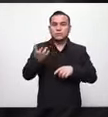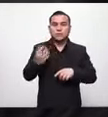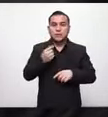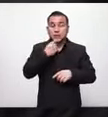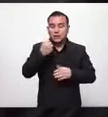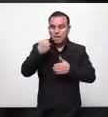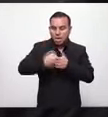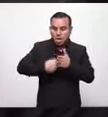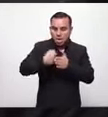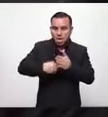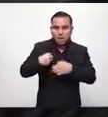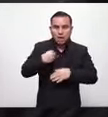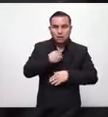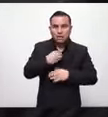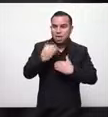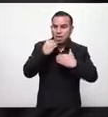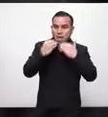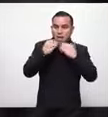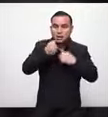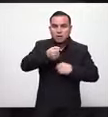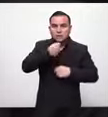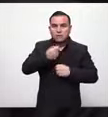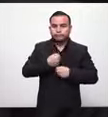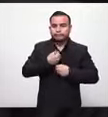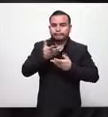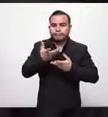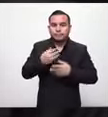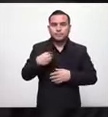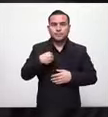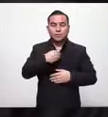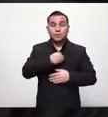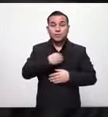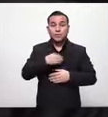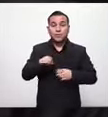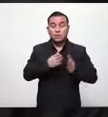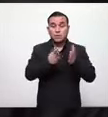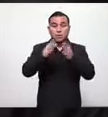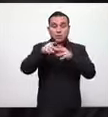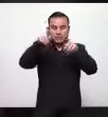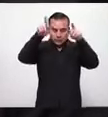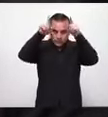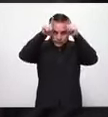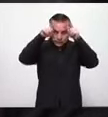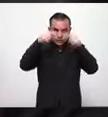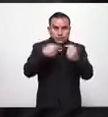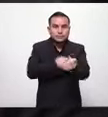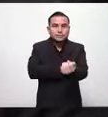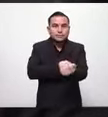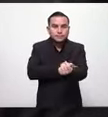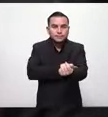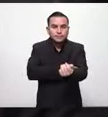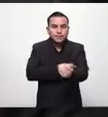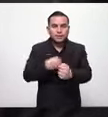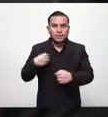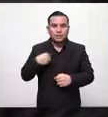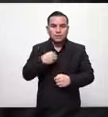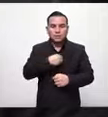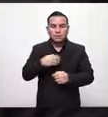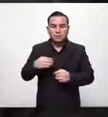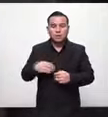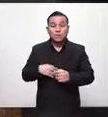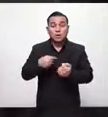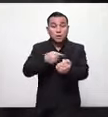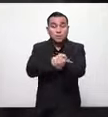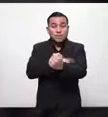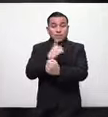están en primera línea al cargo de los hospitales la doctora del saldaña del hospital saldaña el doctor acá de santa